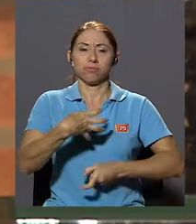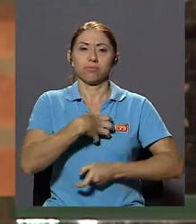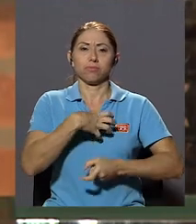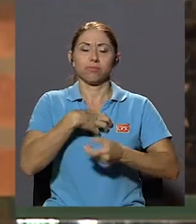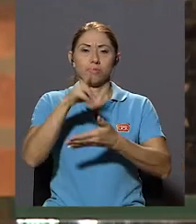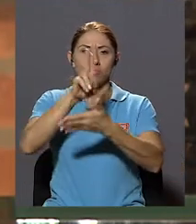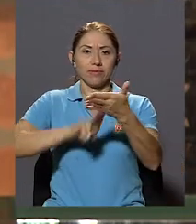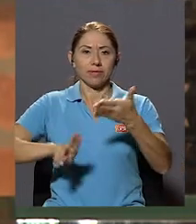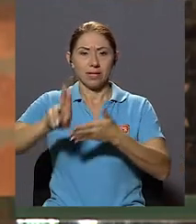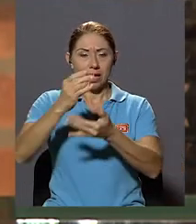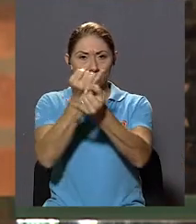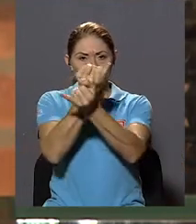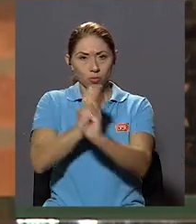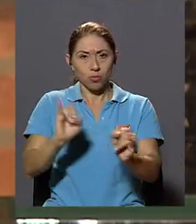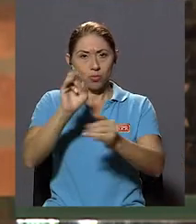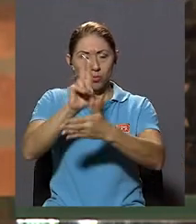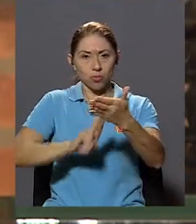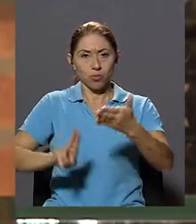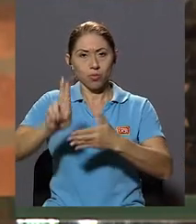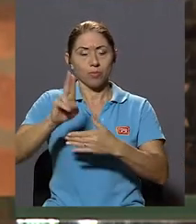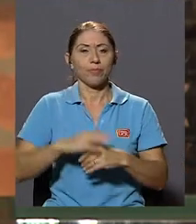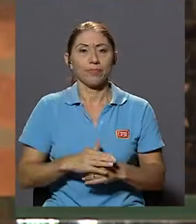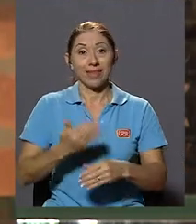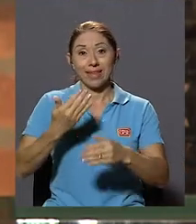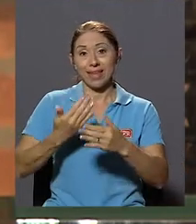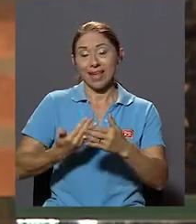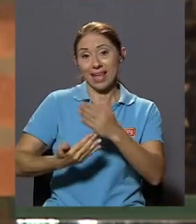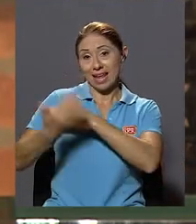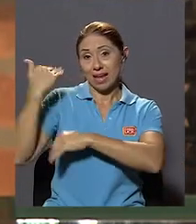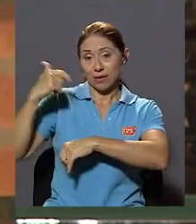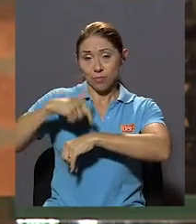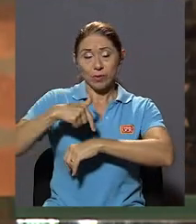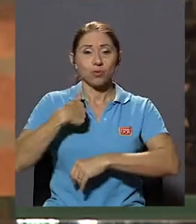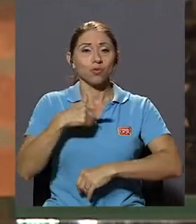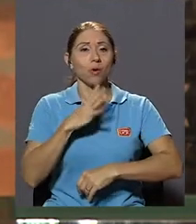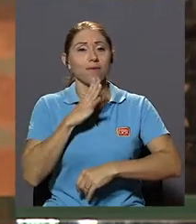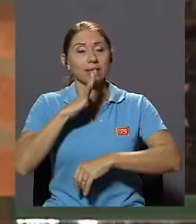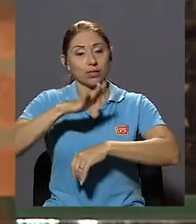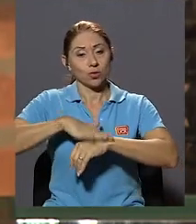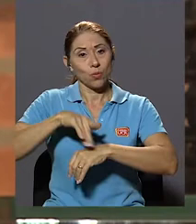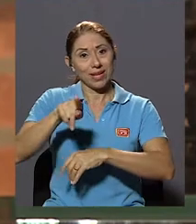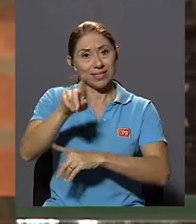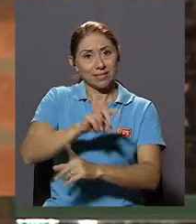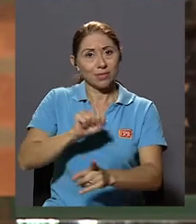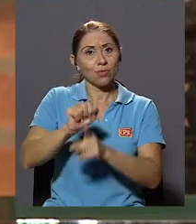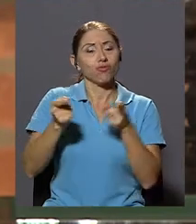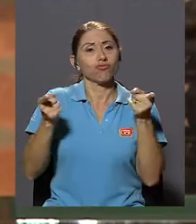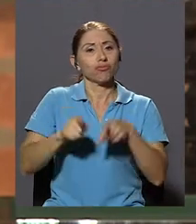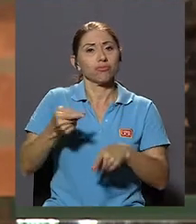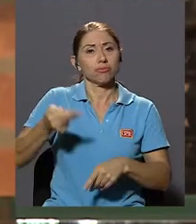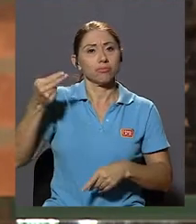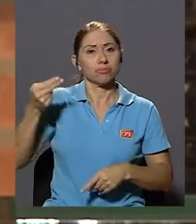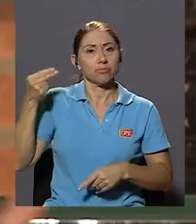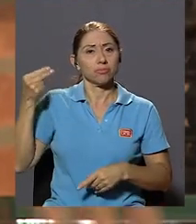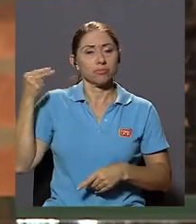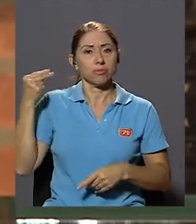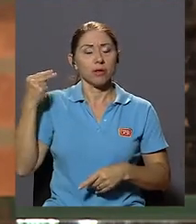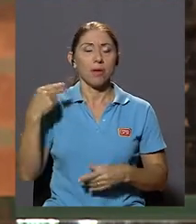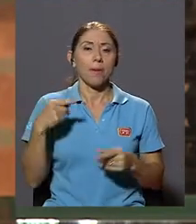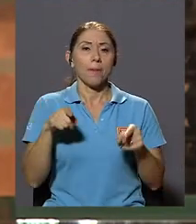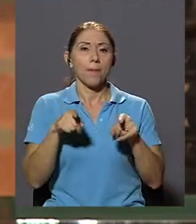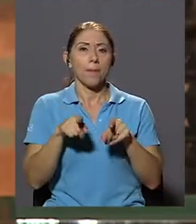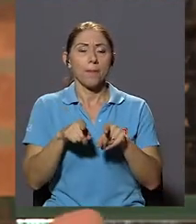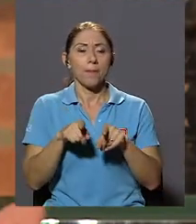universitaria Evoqué entonces este hecho histórico También porque se